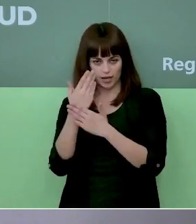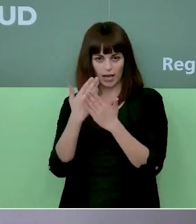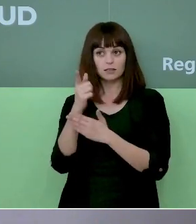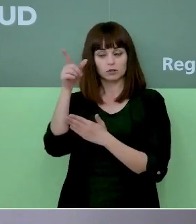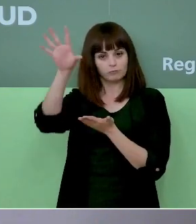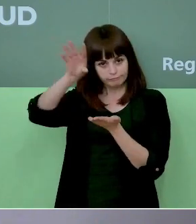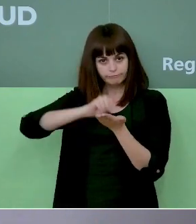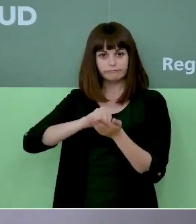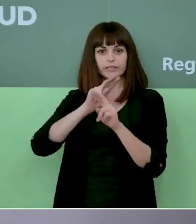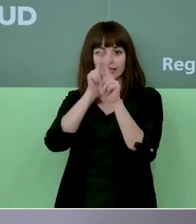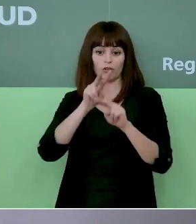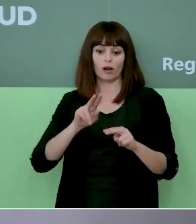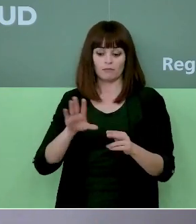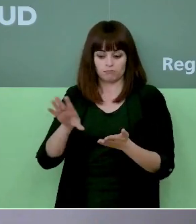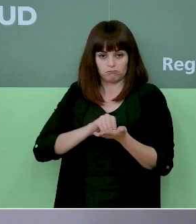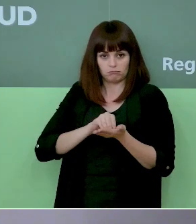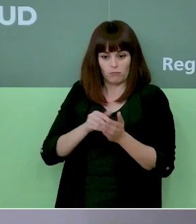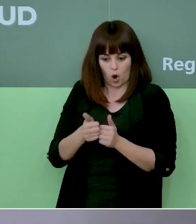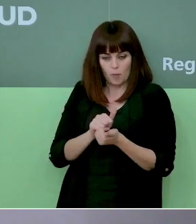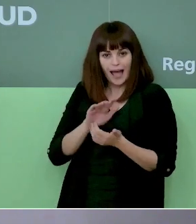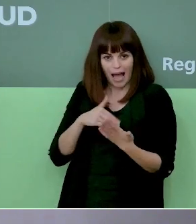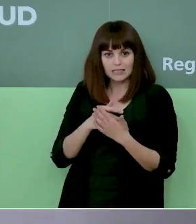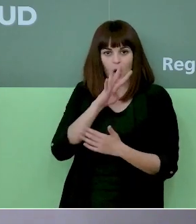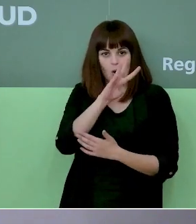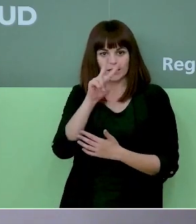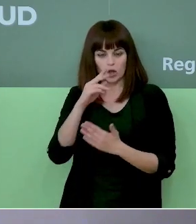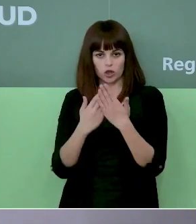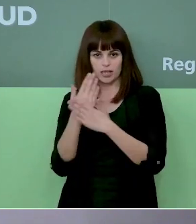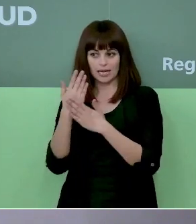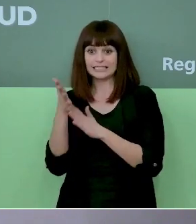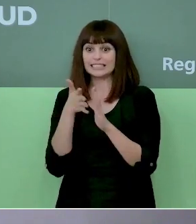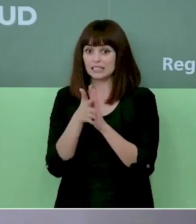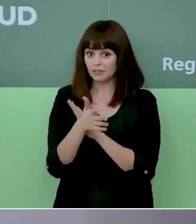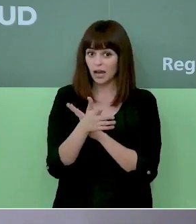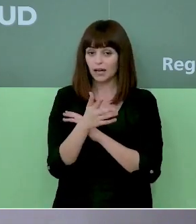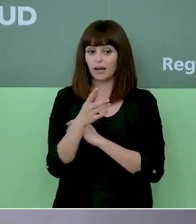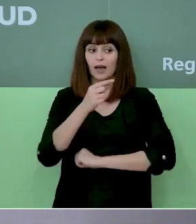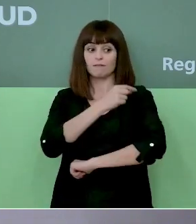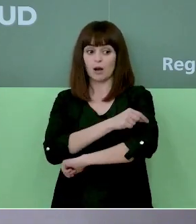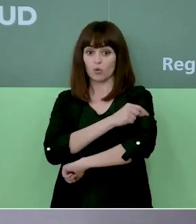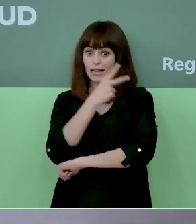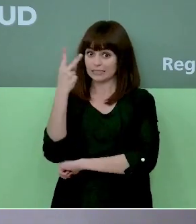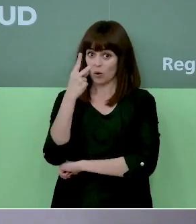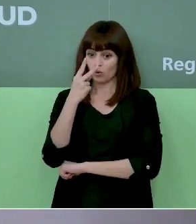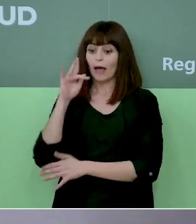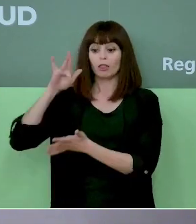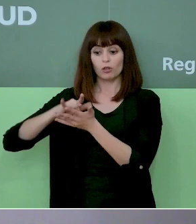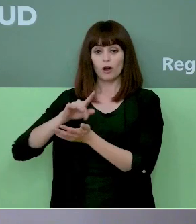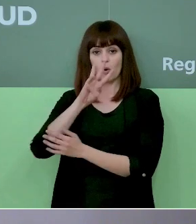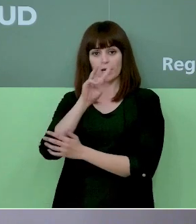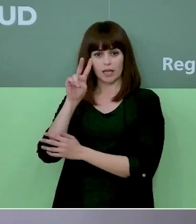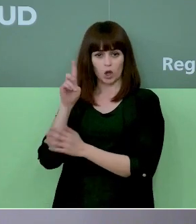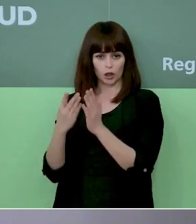la bibliografía internacional hasta 42 días. No quiere decir que vayamos a administrar la vacuna a los 42 días. Lo que quiere decir